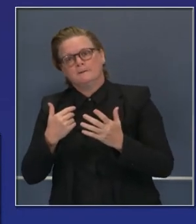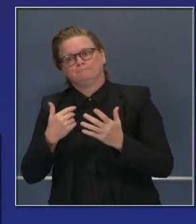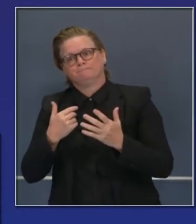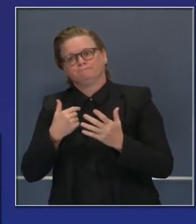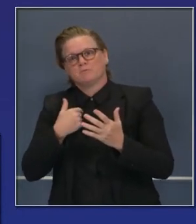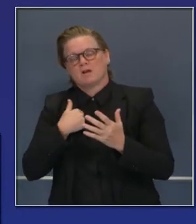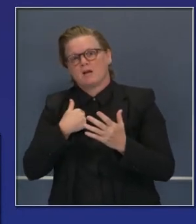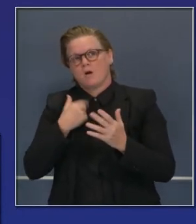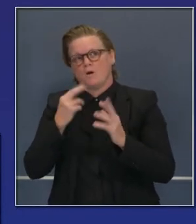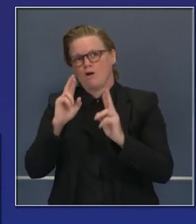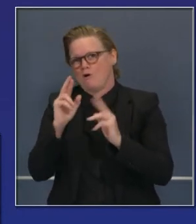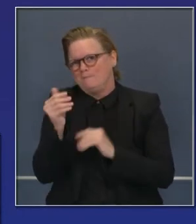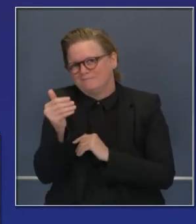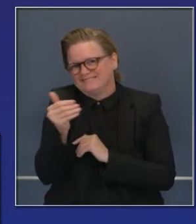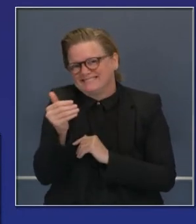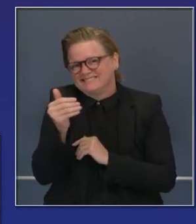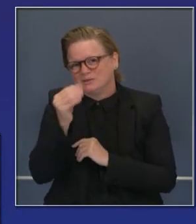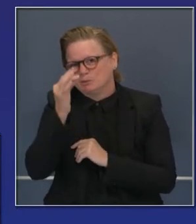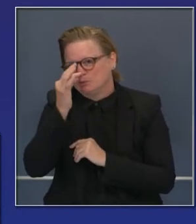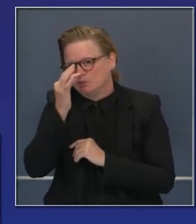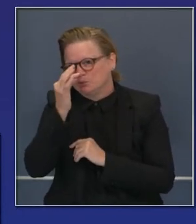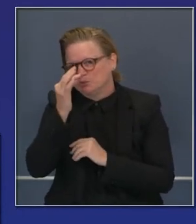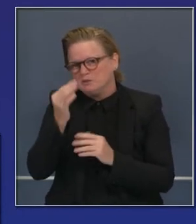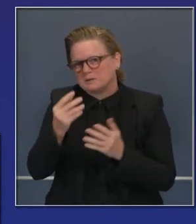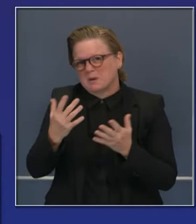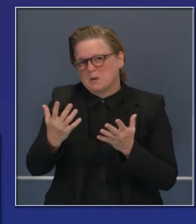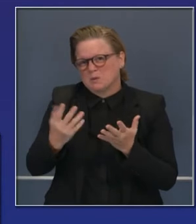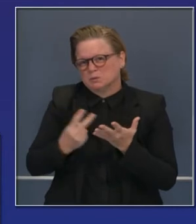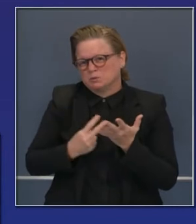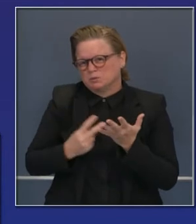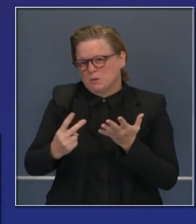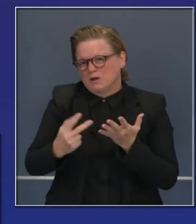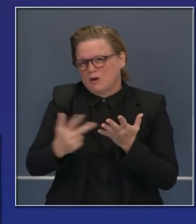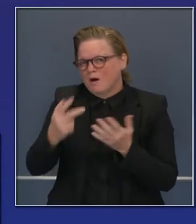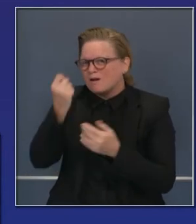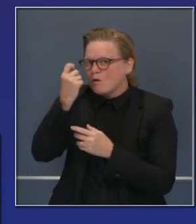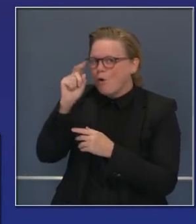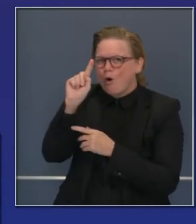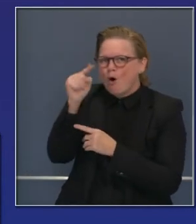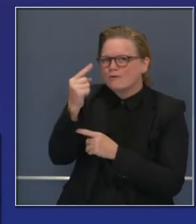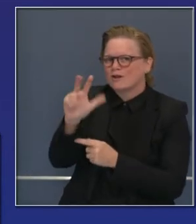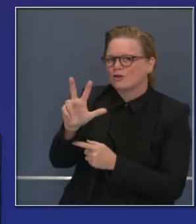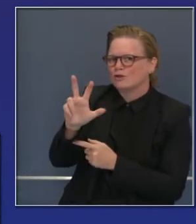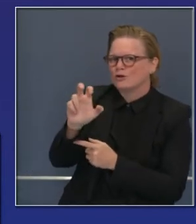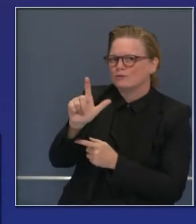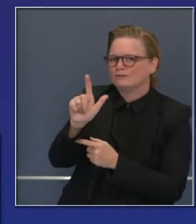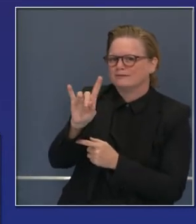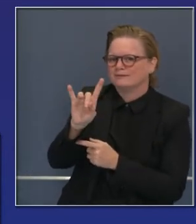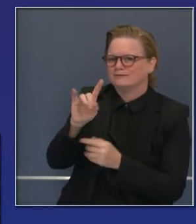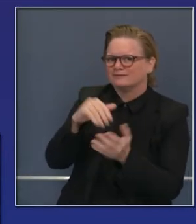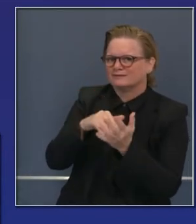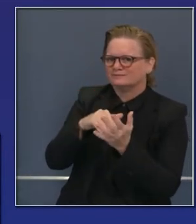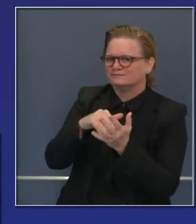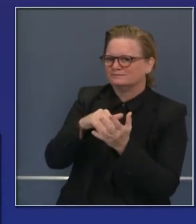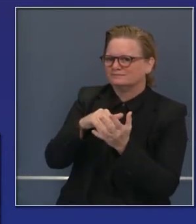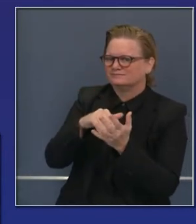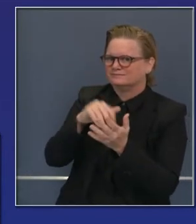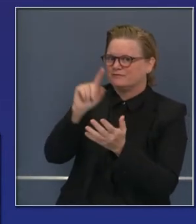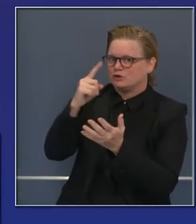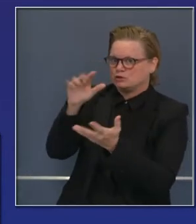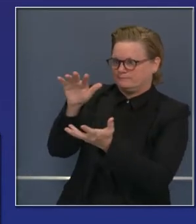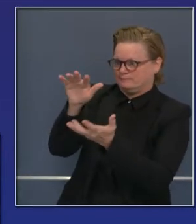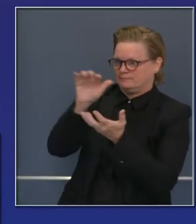quiero indicar, ser un poco más certero. En las próximas de esas tres semanas, recibiremos en